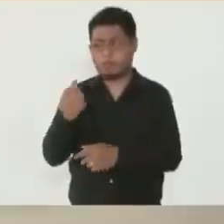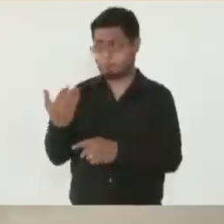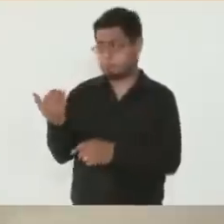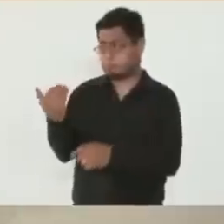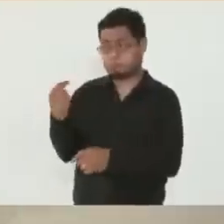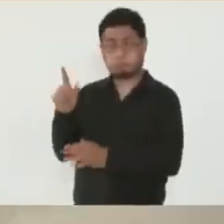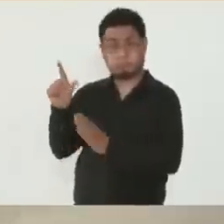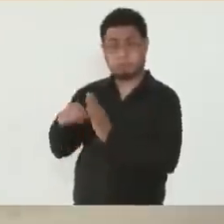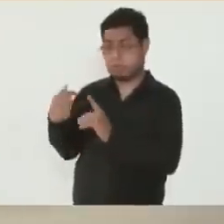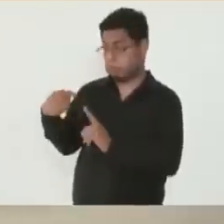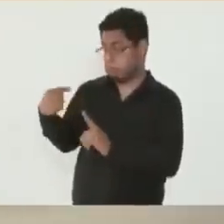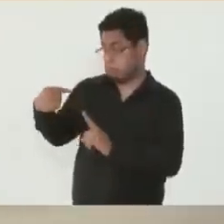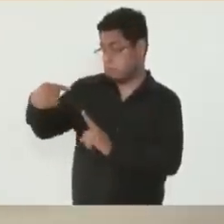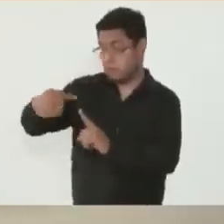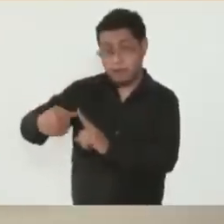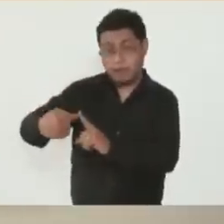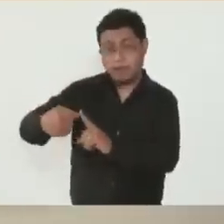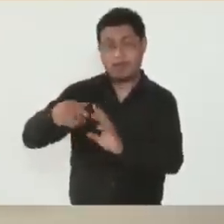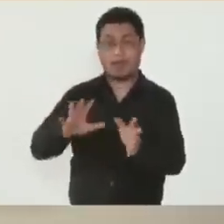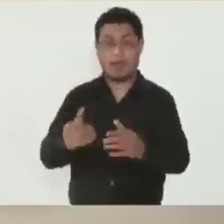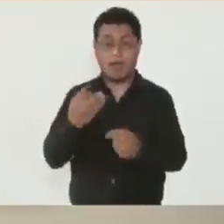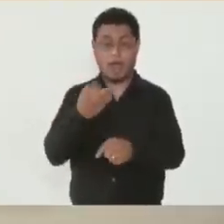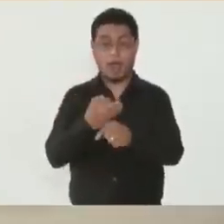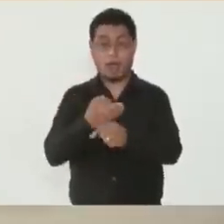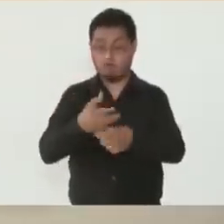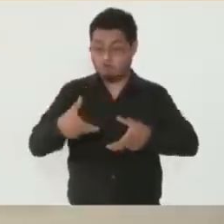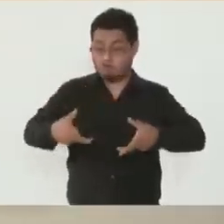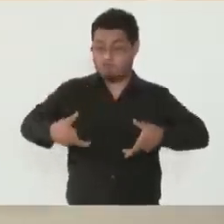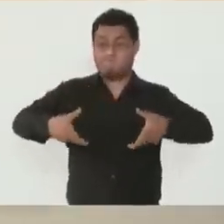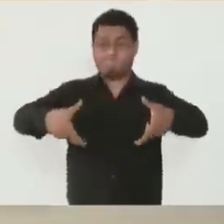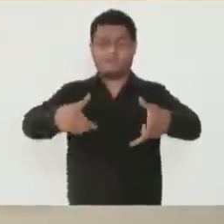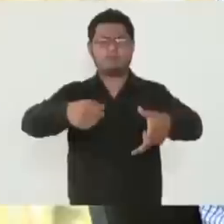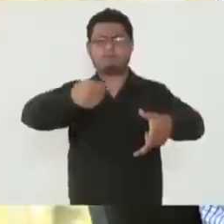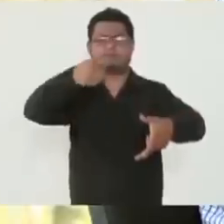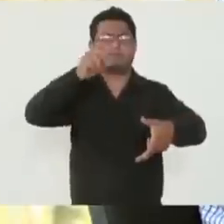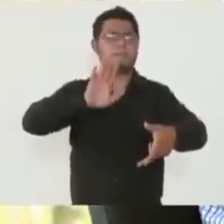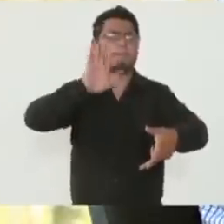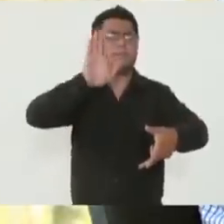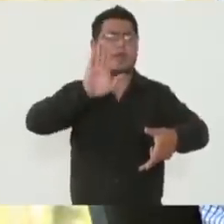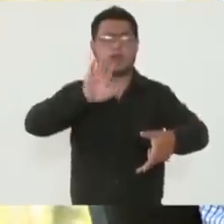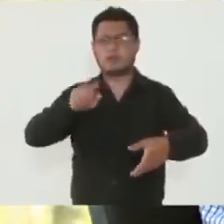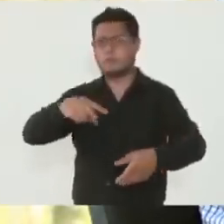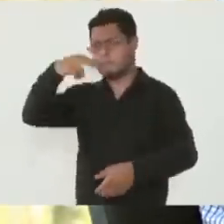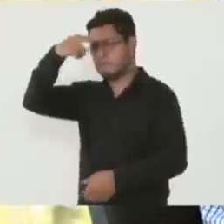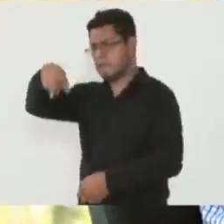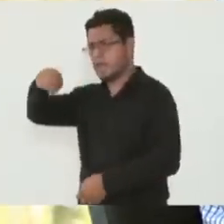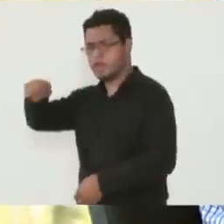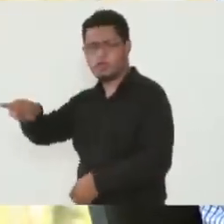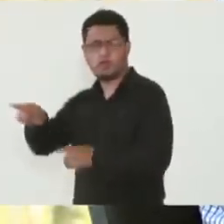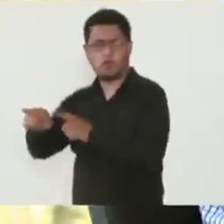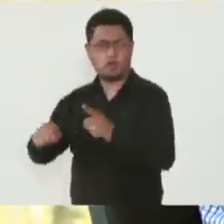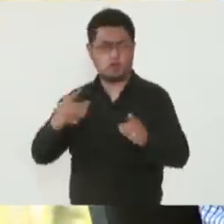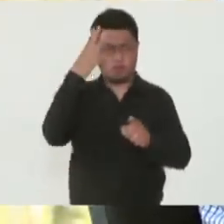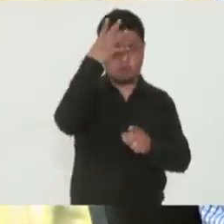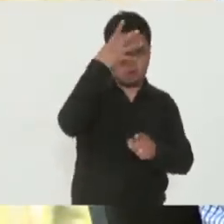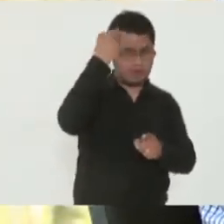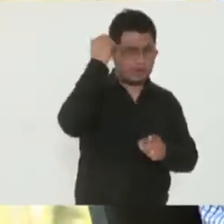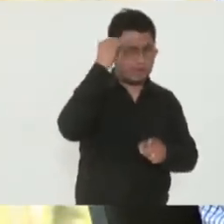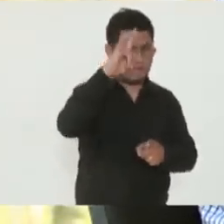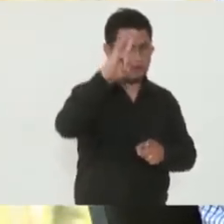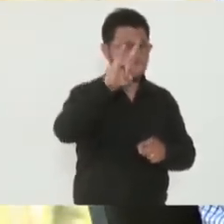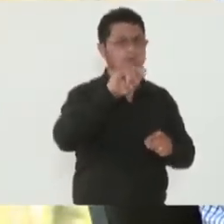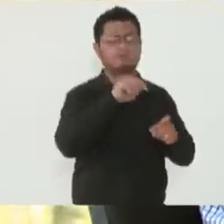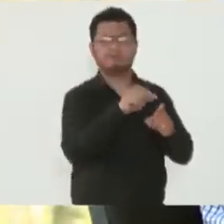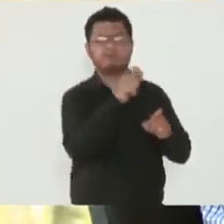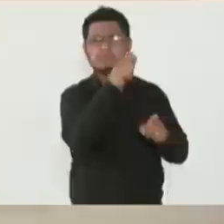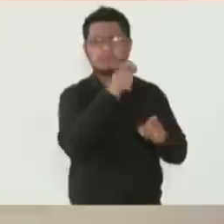pero lo que estamos construyendo ahorita en la autopista es el equivalente a la México-Cuernavaca. O vamos a haber construido la México-Cuernavaca en pocos